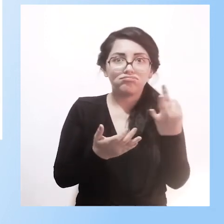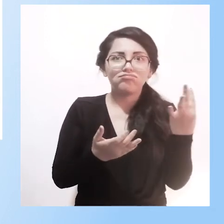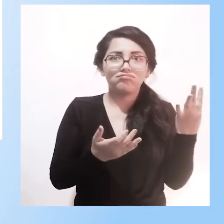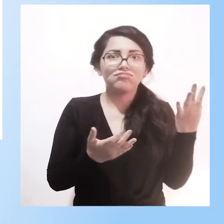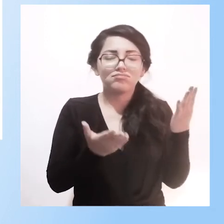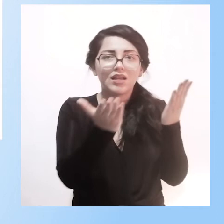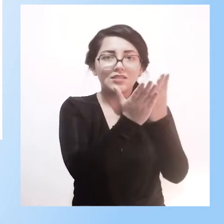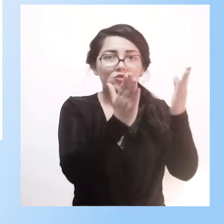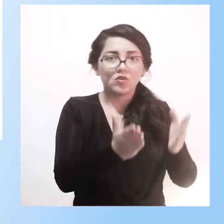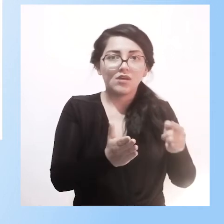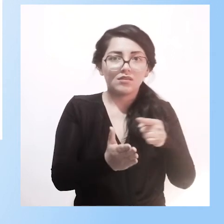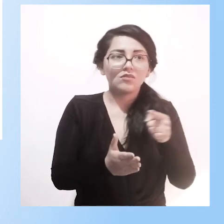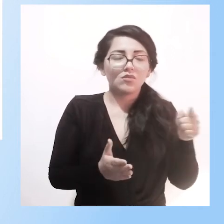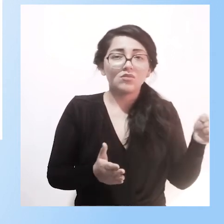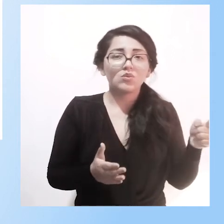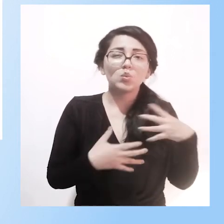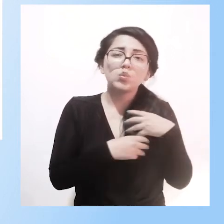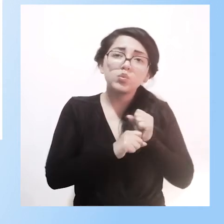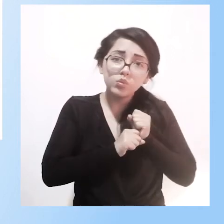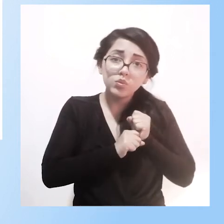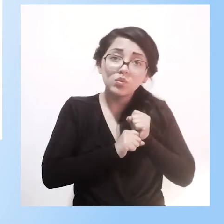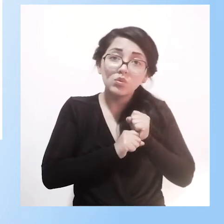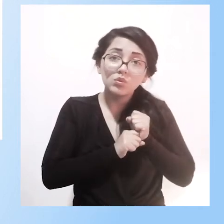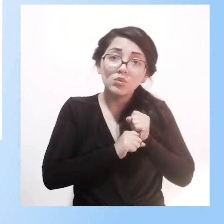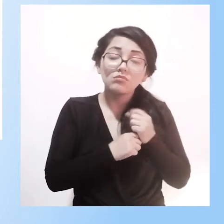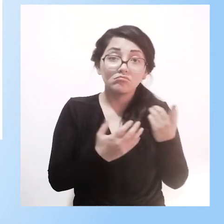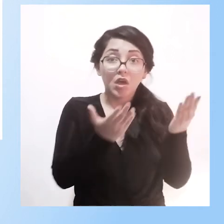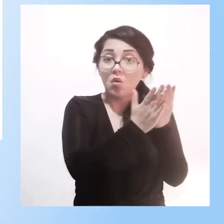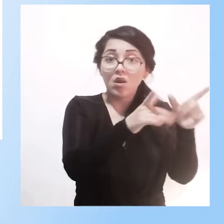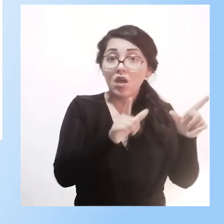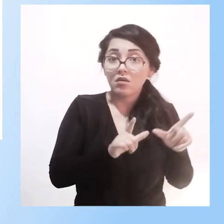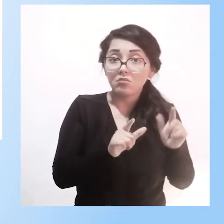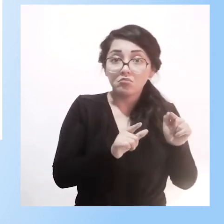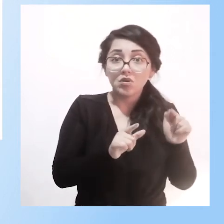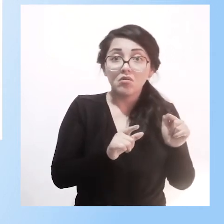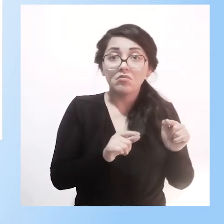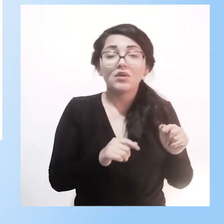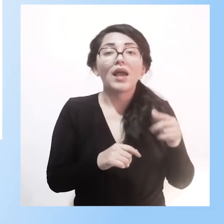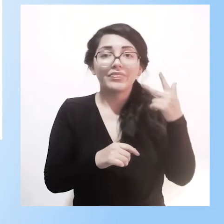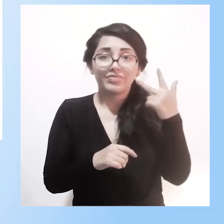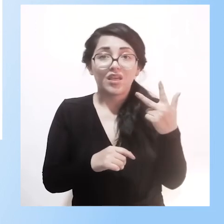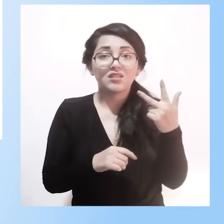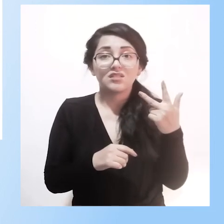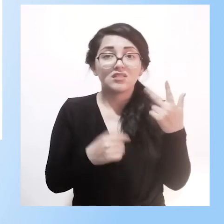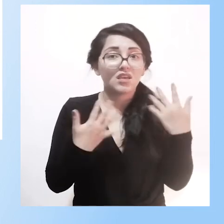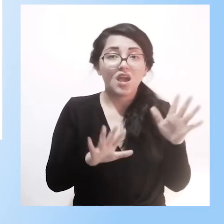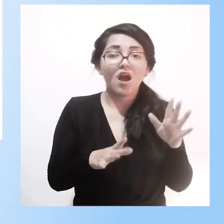alumnos con depresión y es una escuela que tenía tres casos de suicidio.